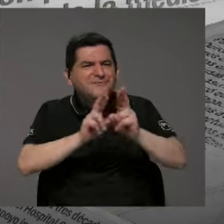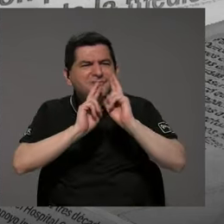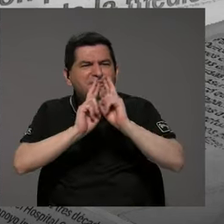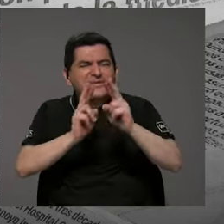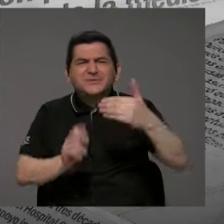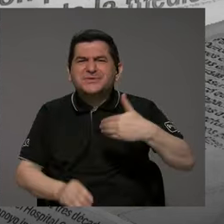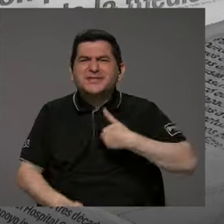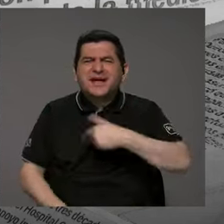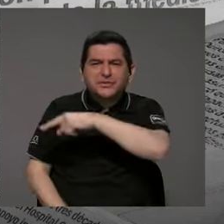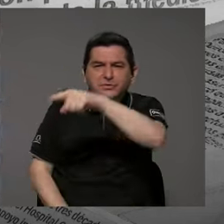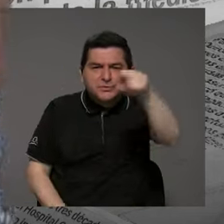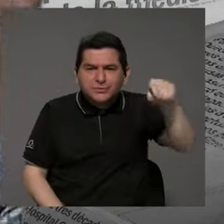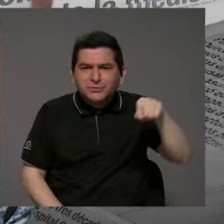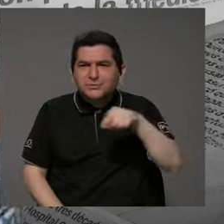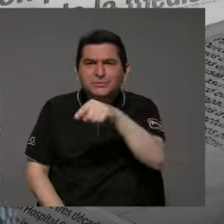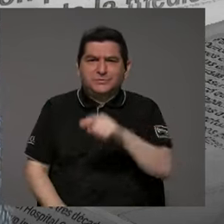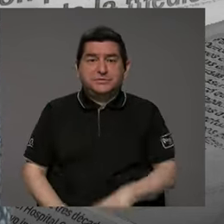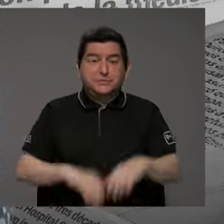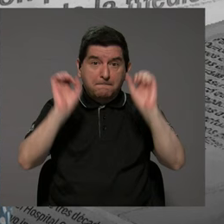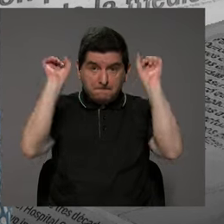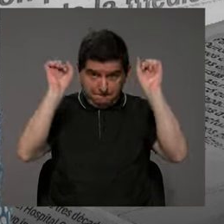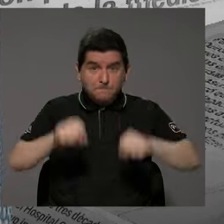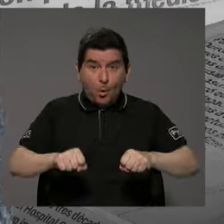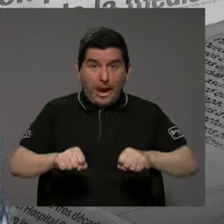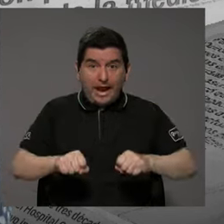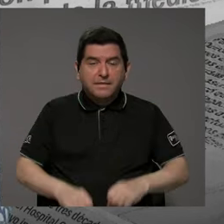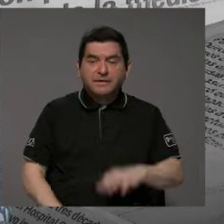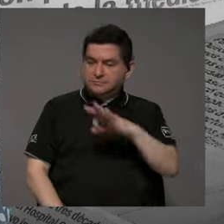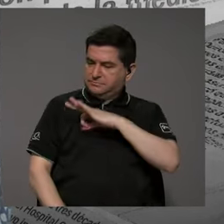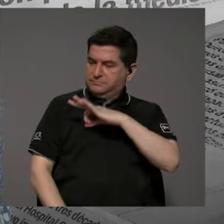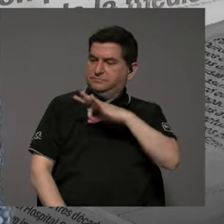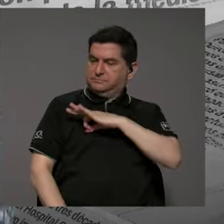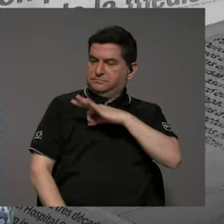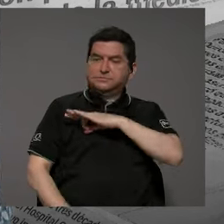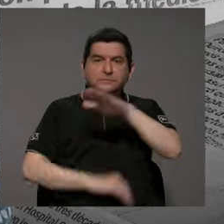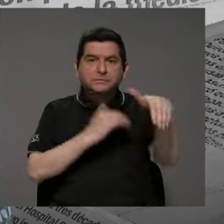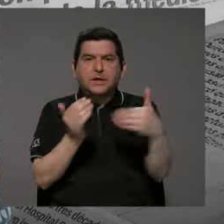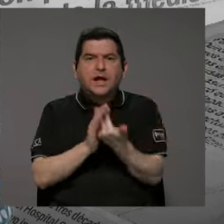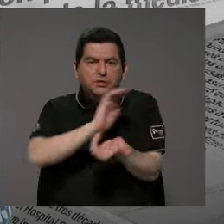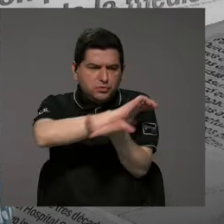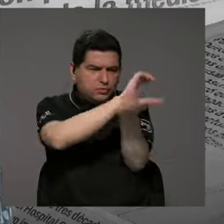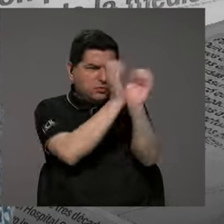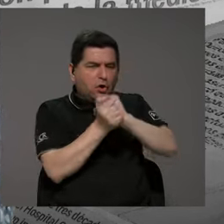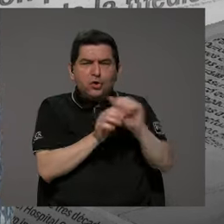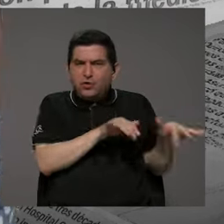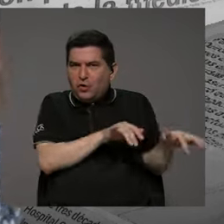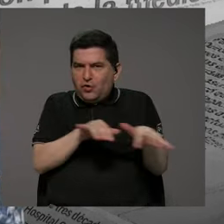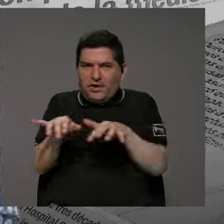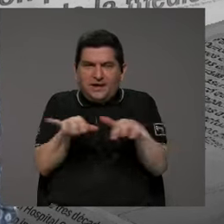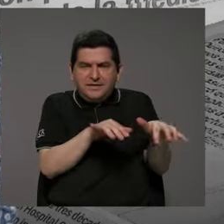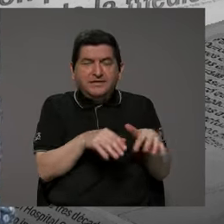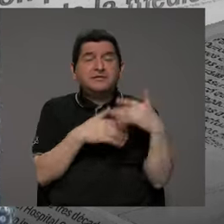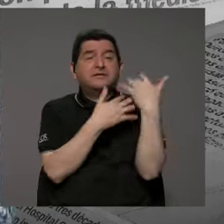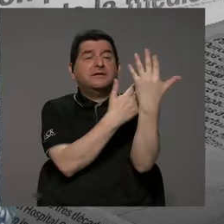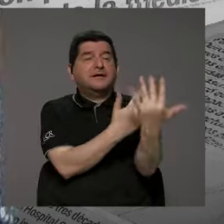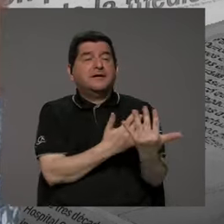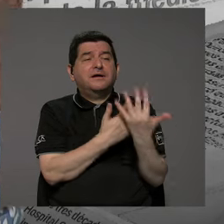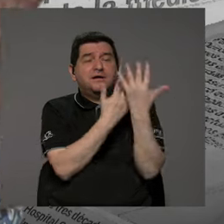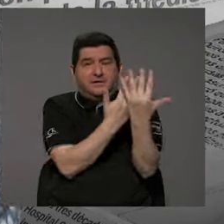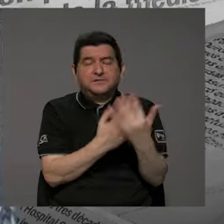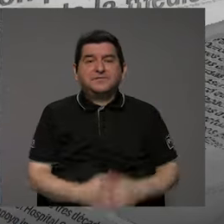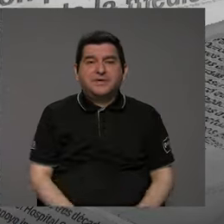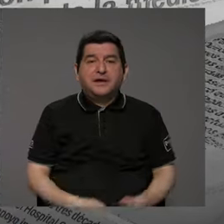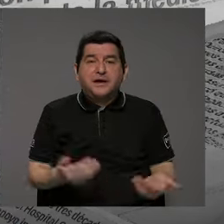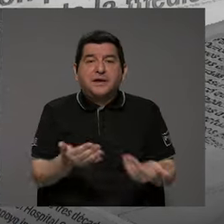obtuvieron ustedes que puedan beneficiar a toda la transformación digital que estamos esperando para dar